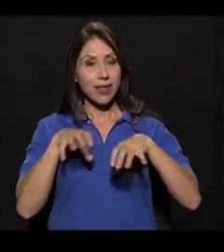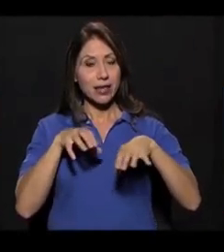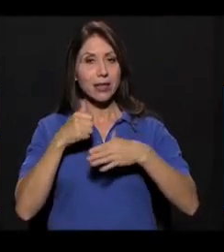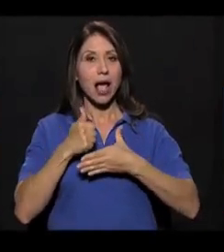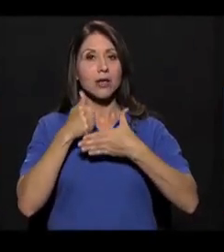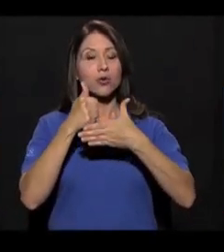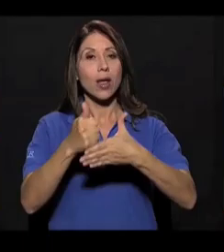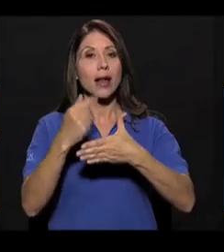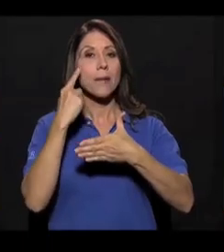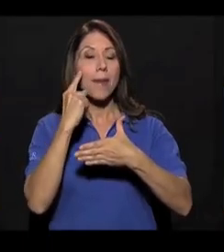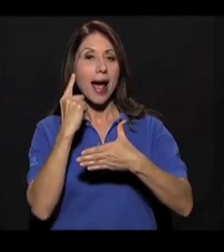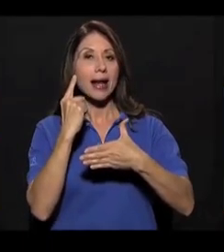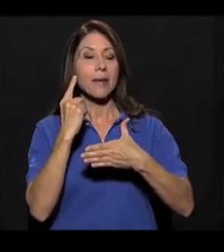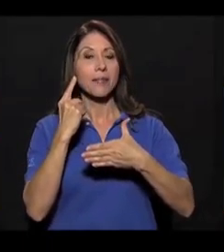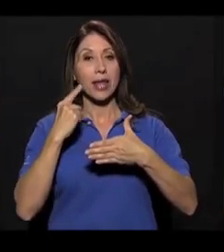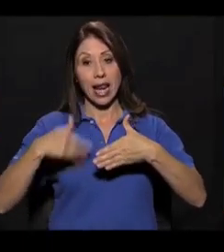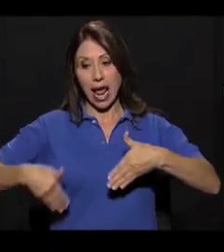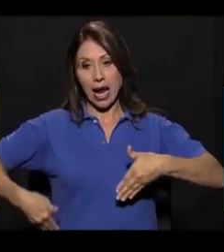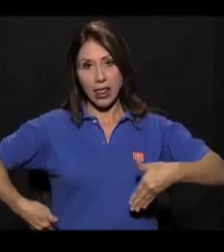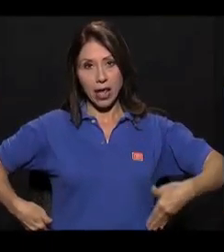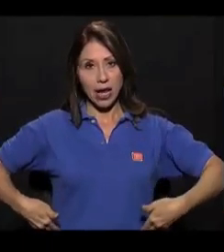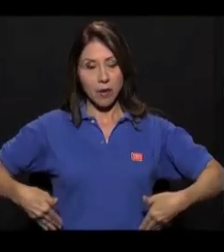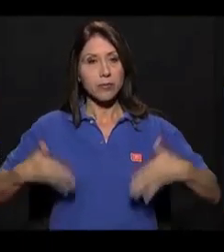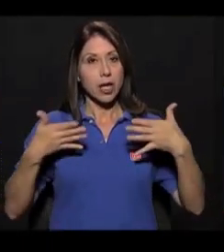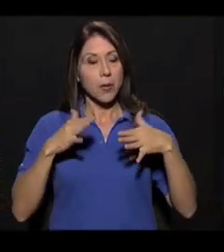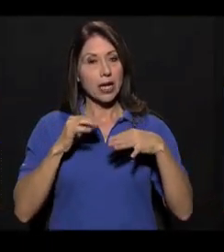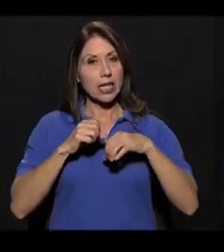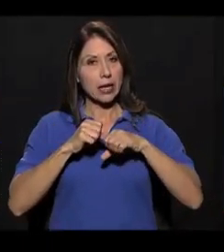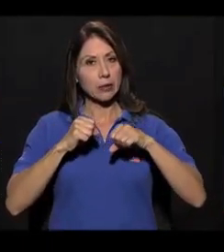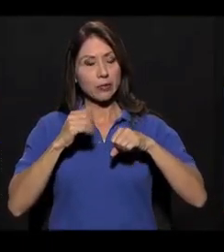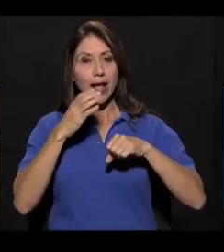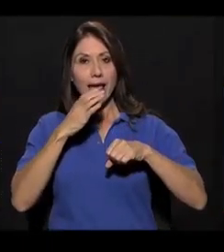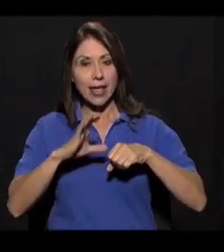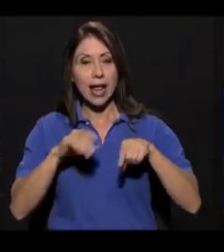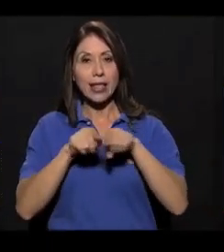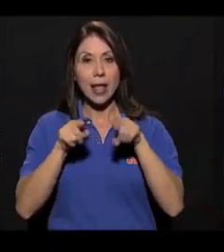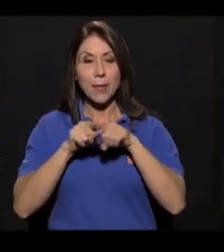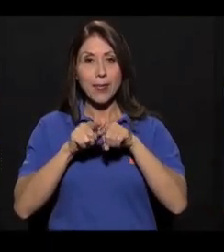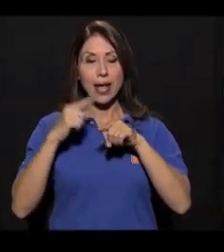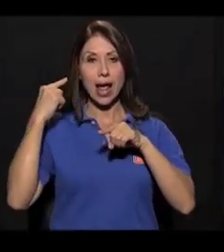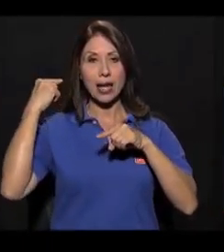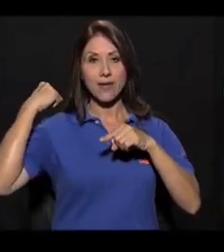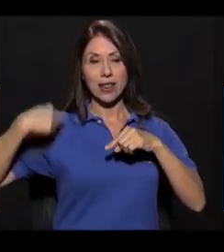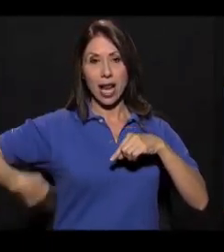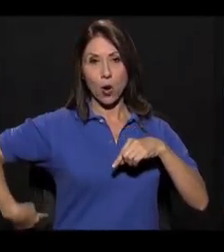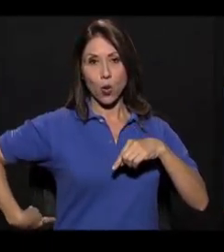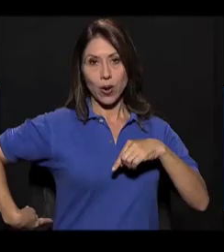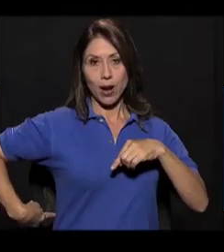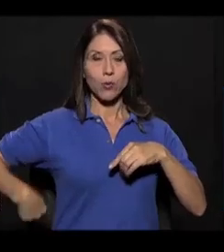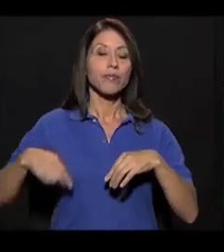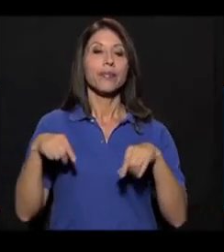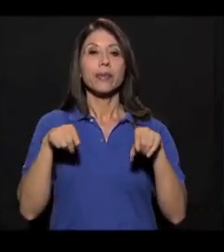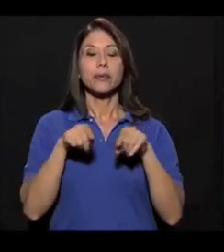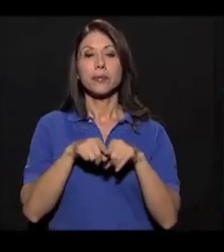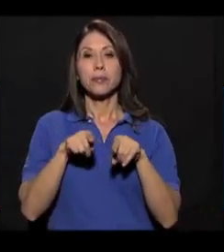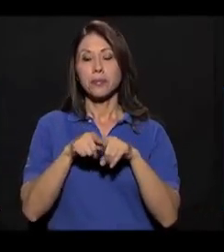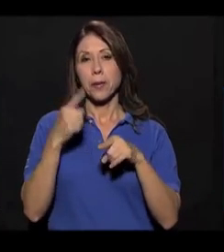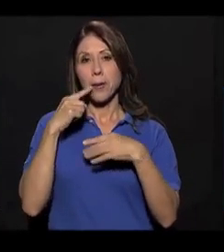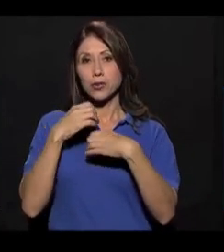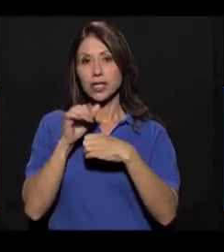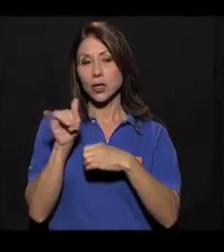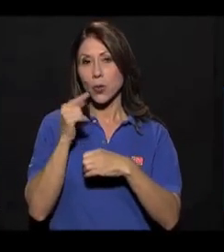la articulación de la cadera y también a nivel de la columna lumbar. Ok, vamos a estirar la pierna después.